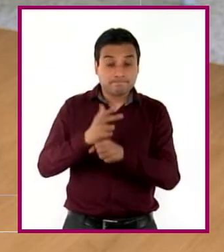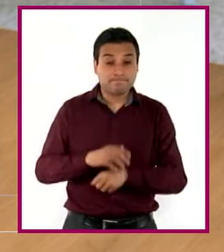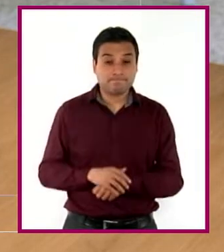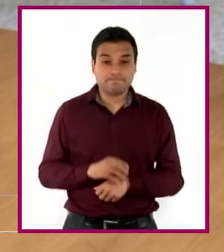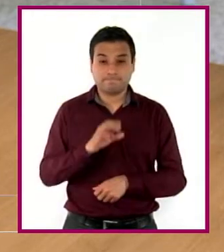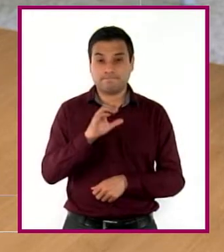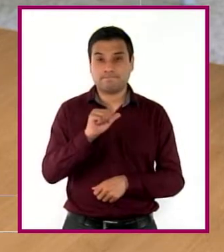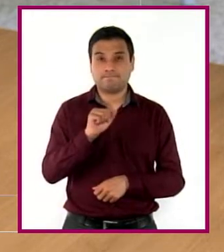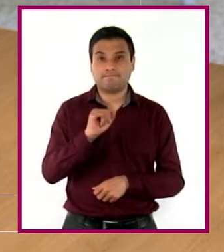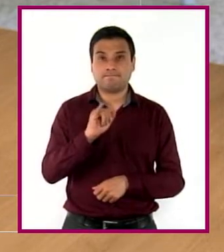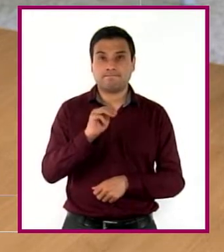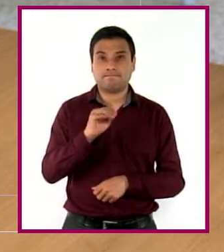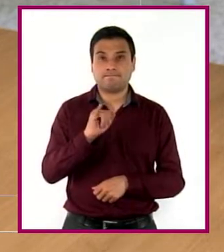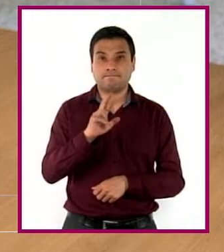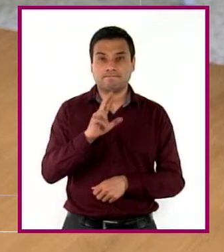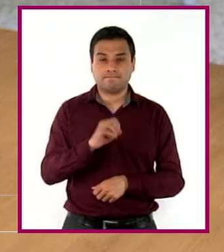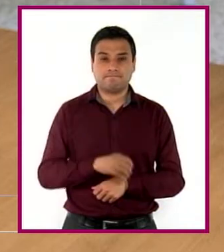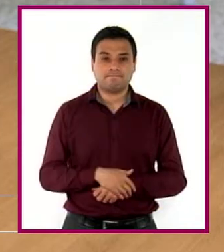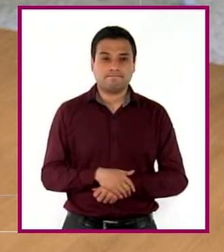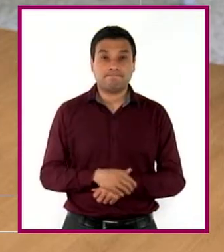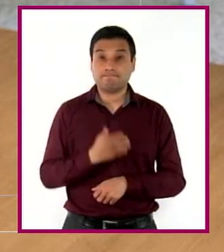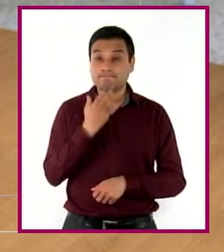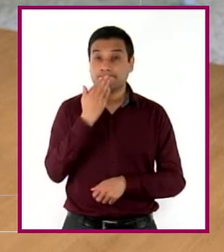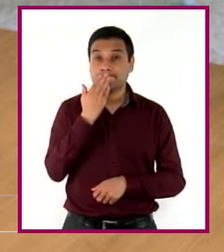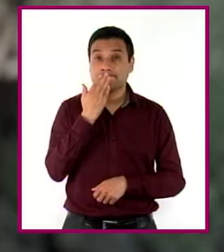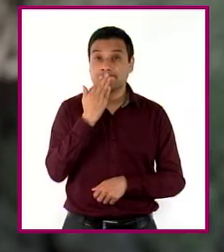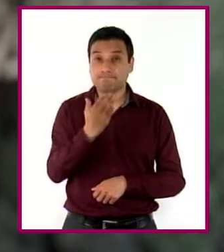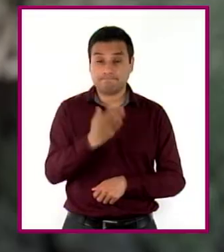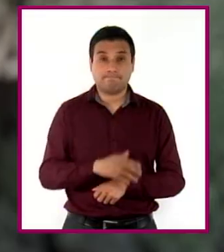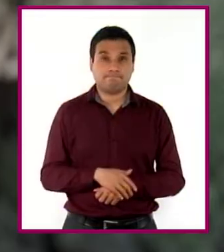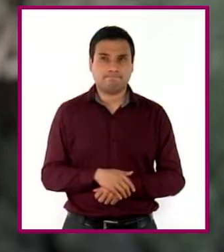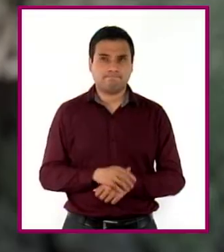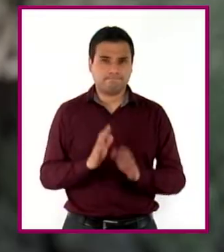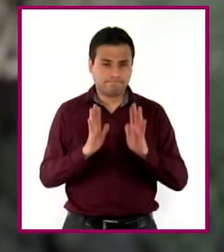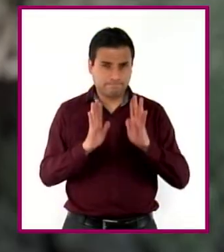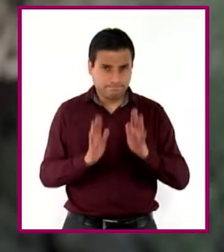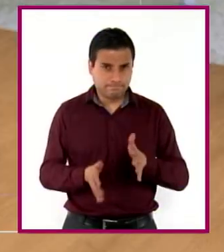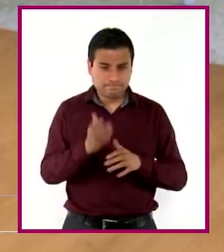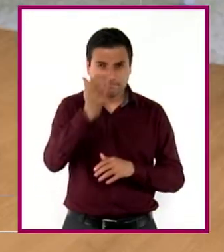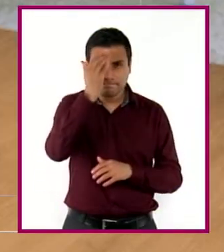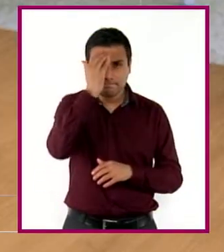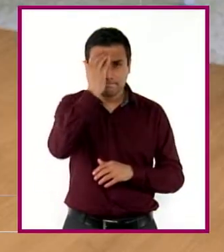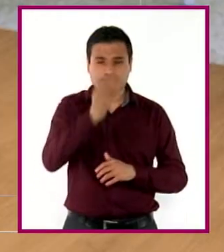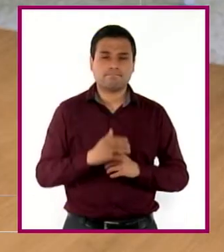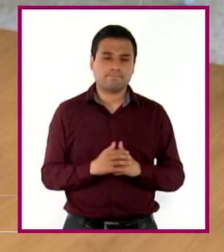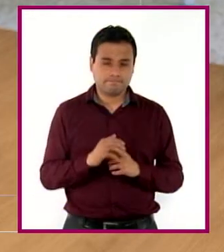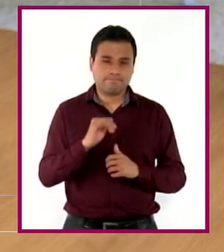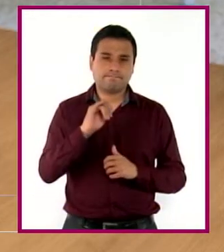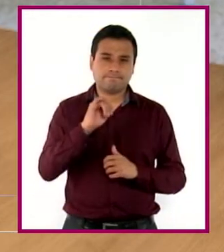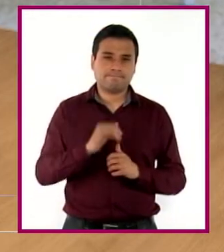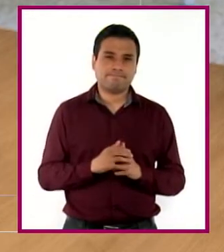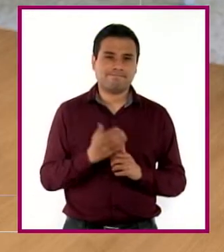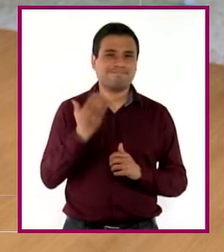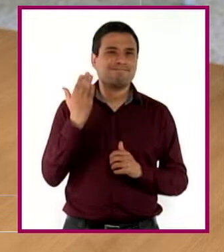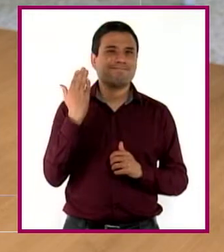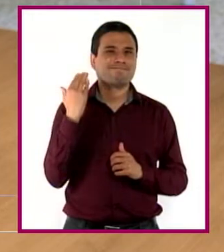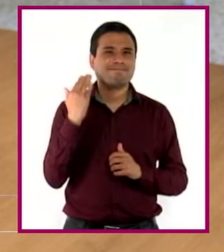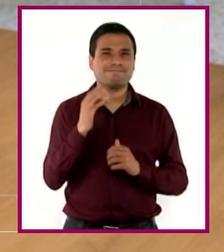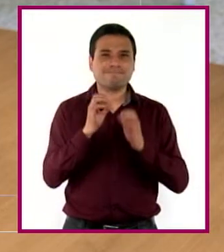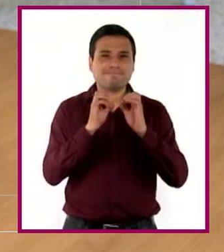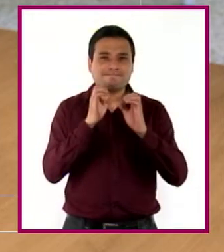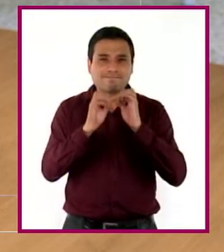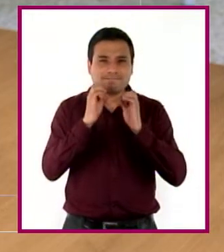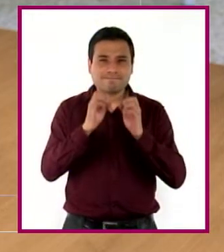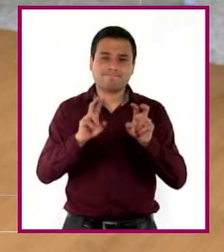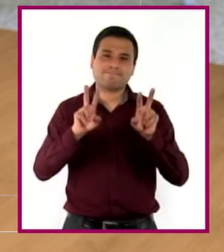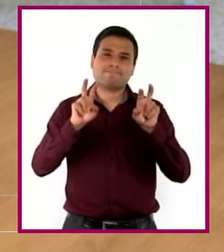¡Casimiro, que está lejos! Me parece que ya nos conocíamos, ¿eh? Sí. Nos entrevistó hace poco sobre el amor